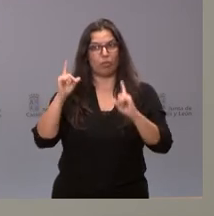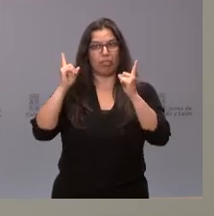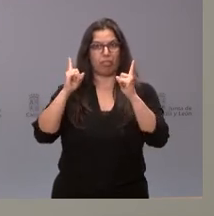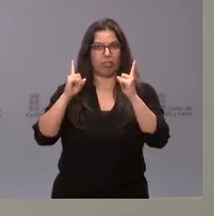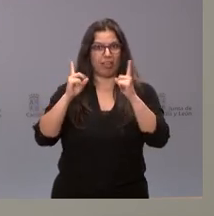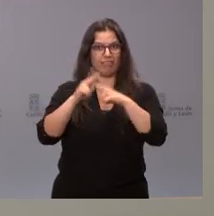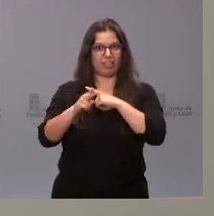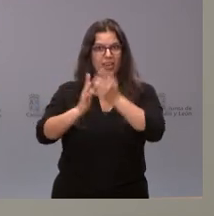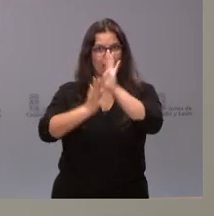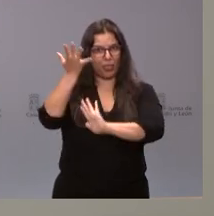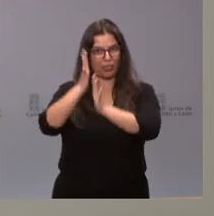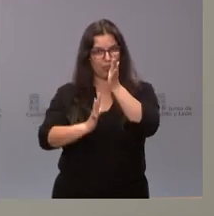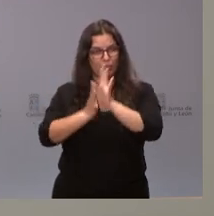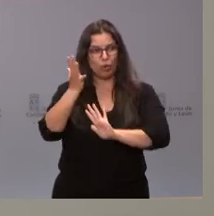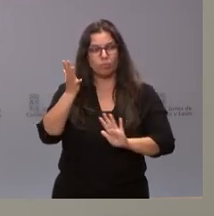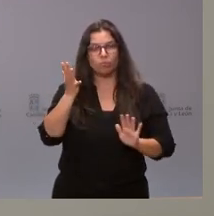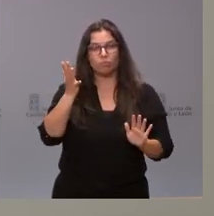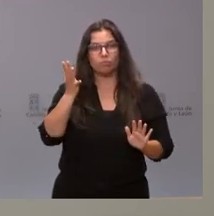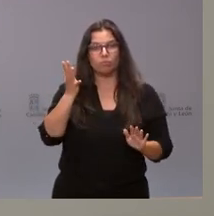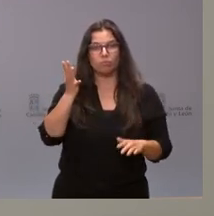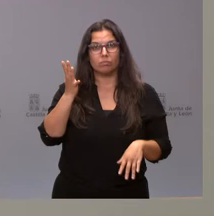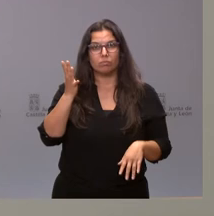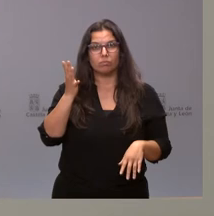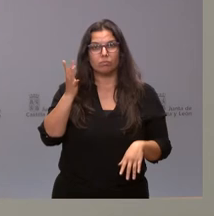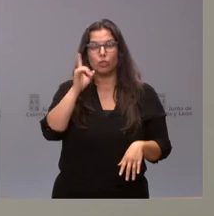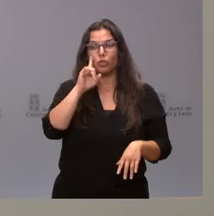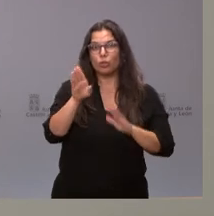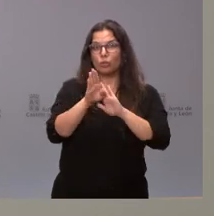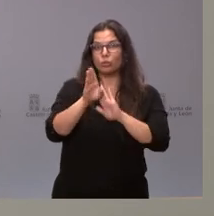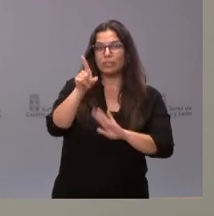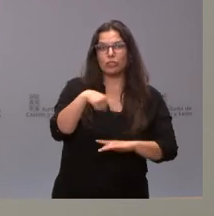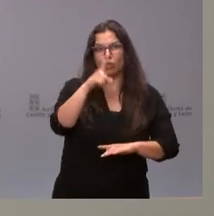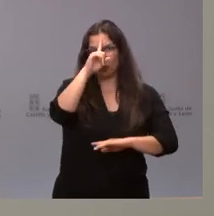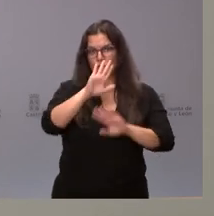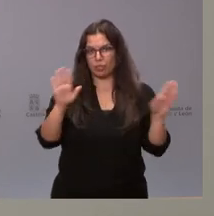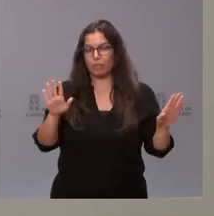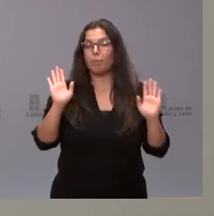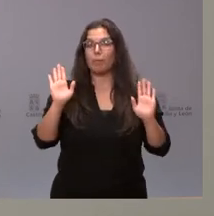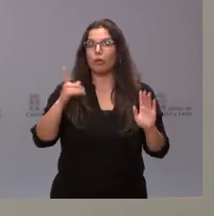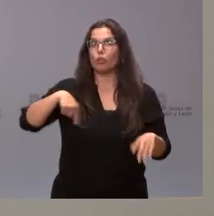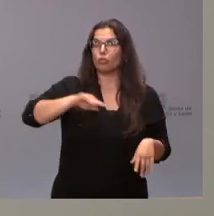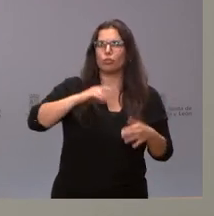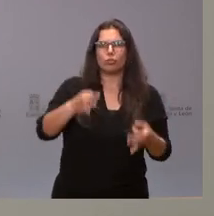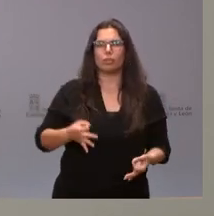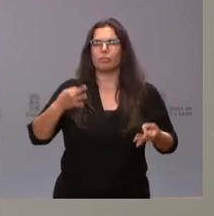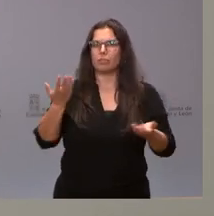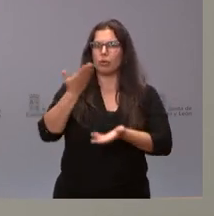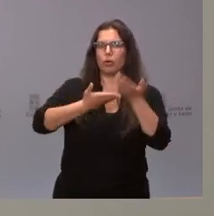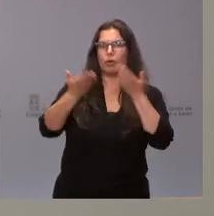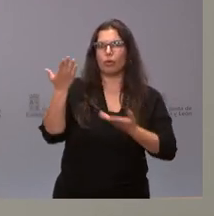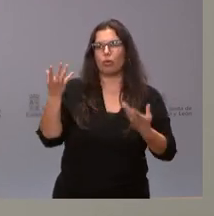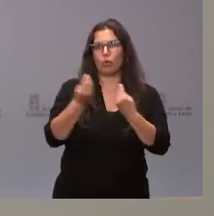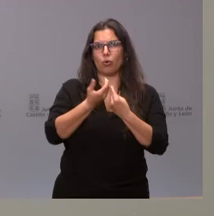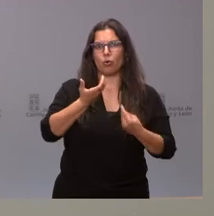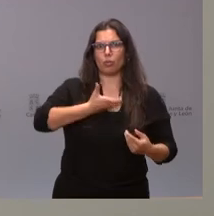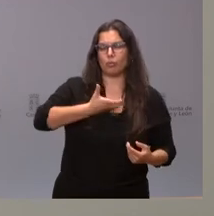que no sé si podremos seguirlo manteniendo, pero, en todo caso, nosotros siempre tenemos un ámbito de colaboración con las corporaciones locales,